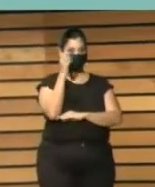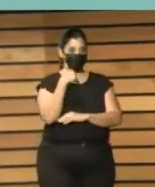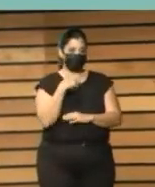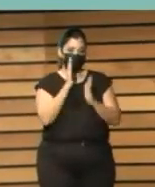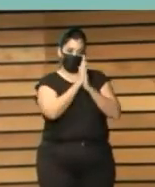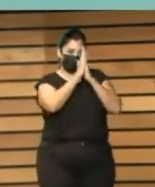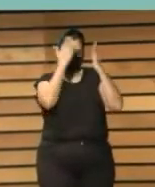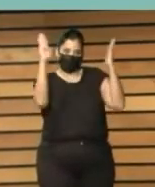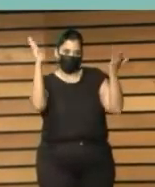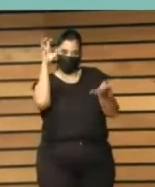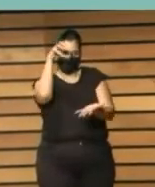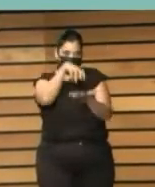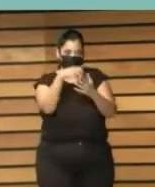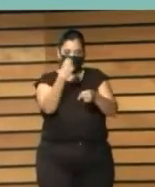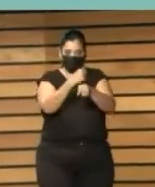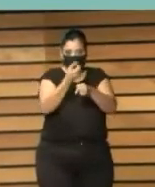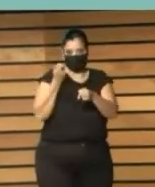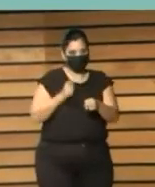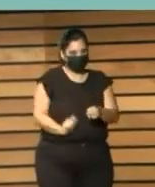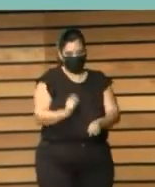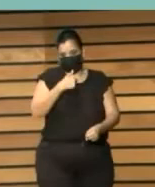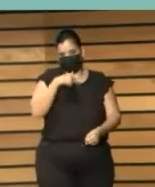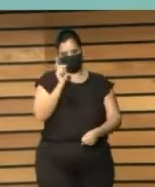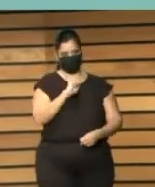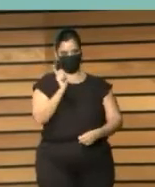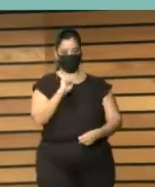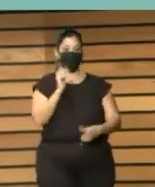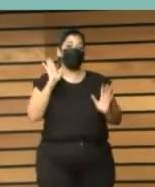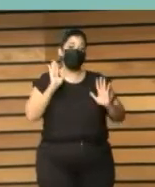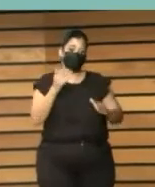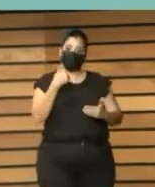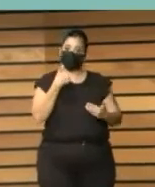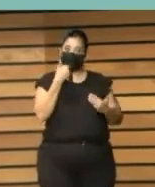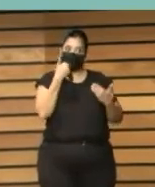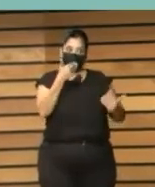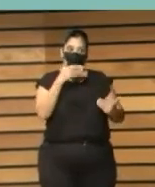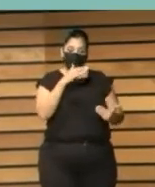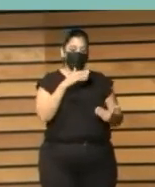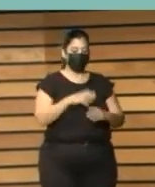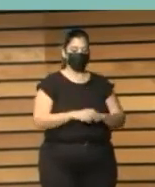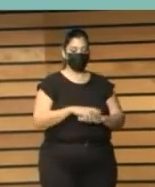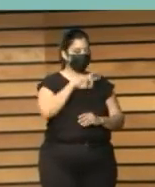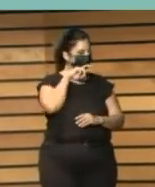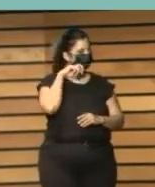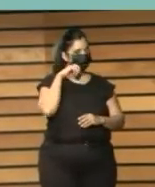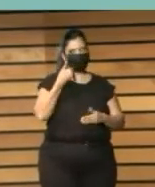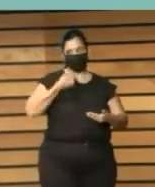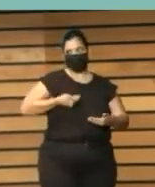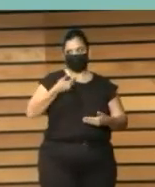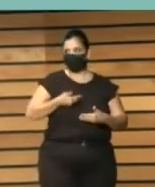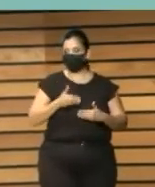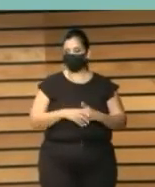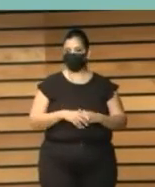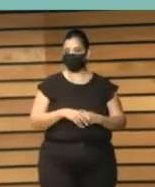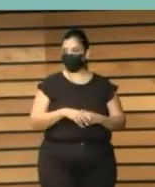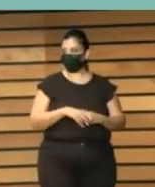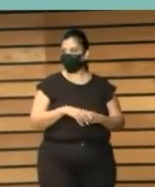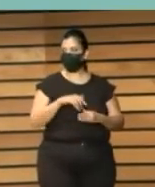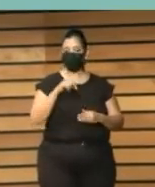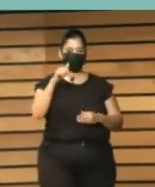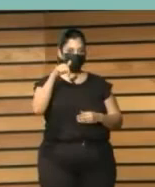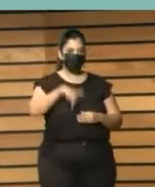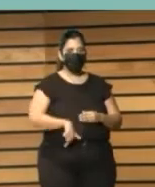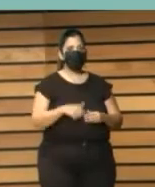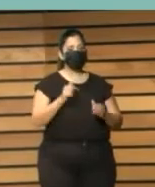bibliotecario así que es un honor estar aquí con todos y todas ustedes Musol nace en 1998 por iniciativa de un